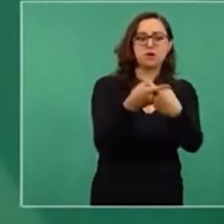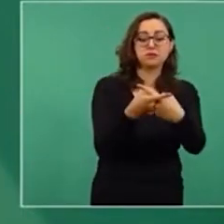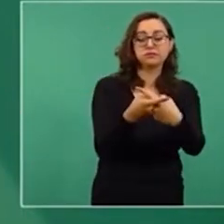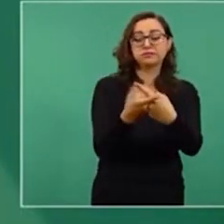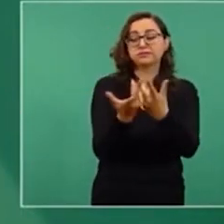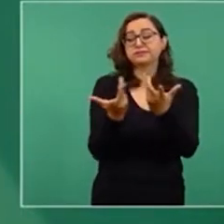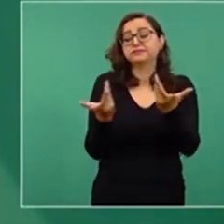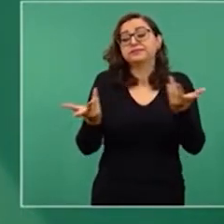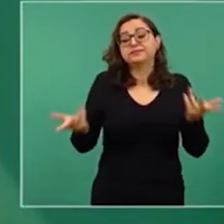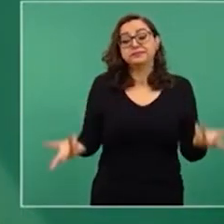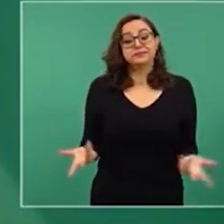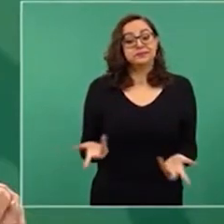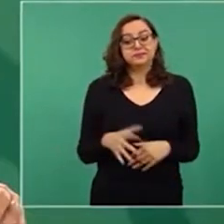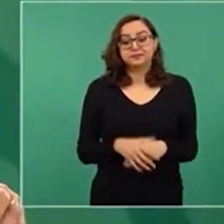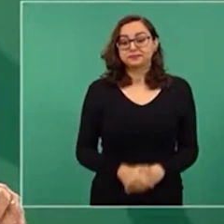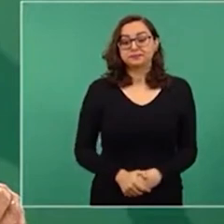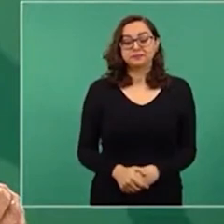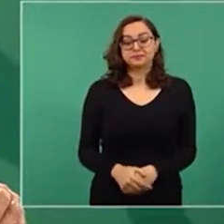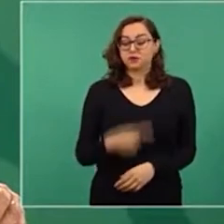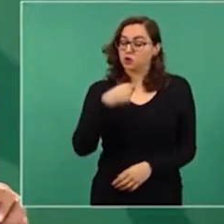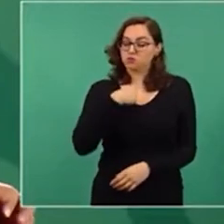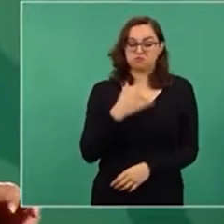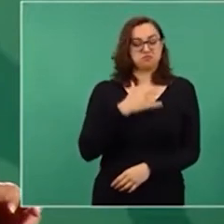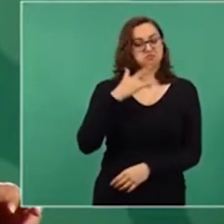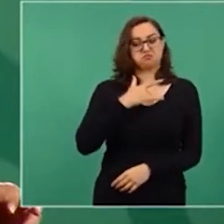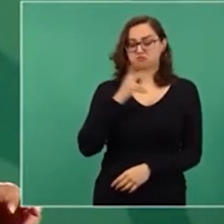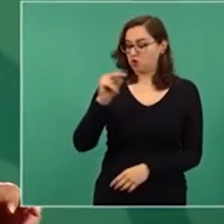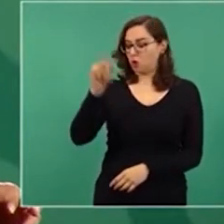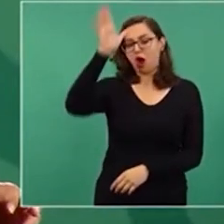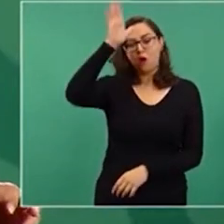acuerdo, desde luego.